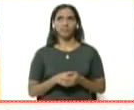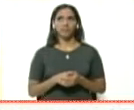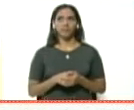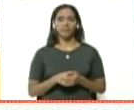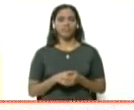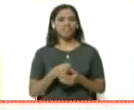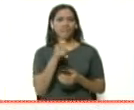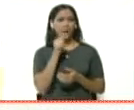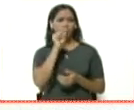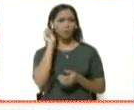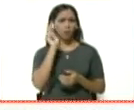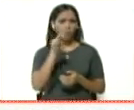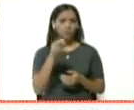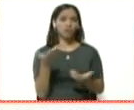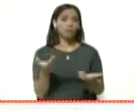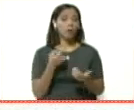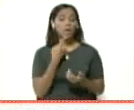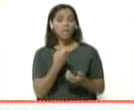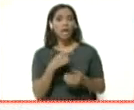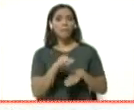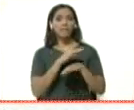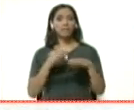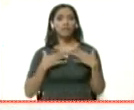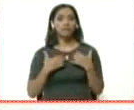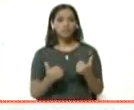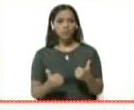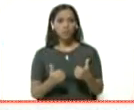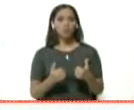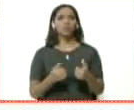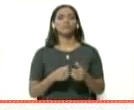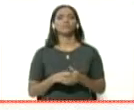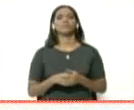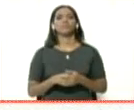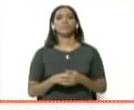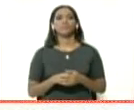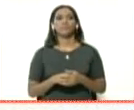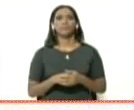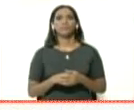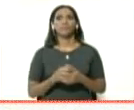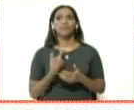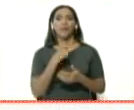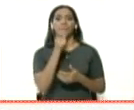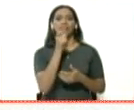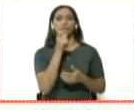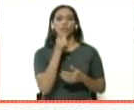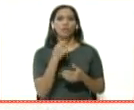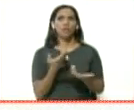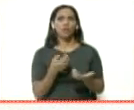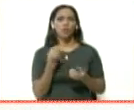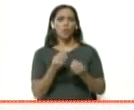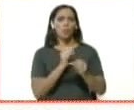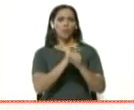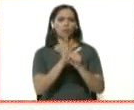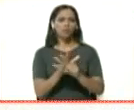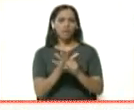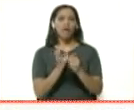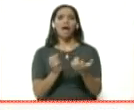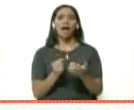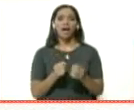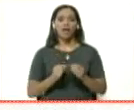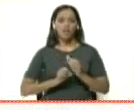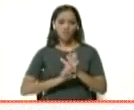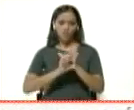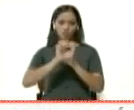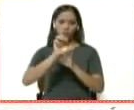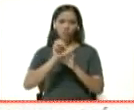¿Qué le preguntarías o qué le dirías al ministro de la Salud, Carlos Alvarado? Mi pregunta sería, como el coronavirus ha evolucionado, y es